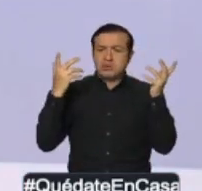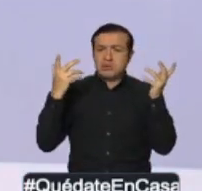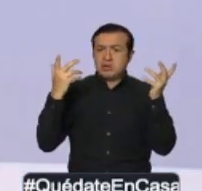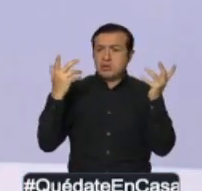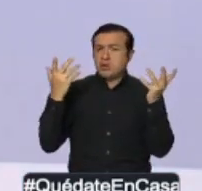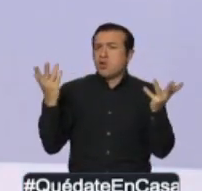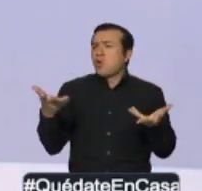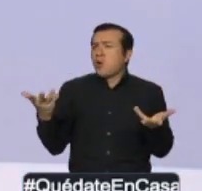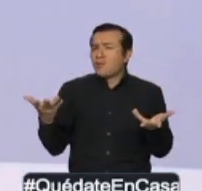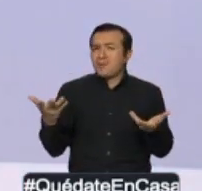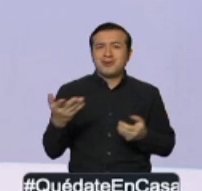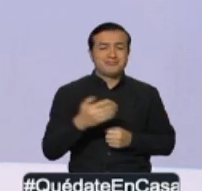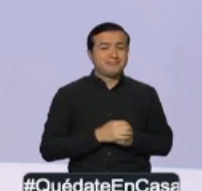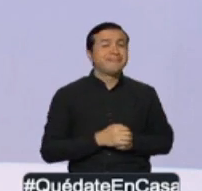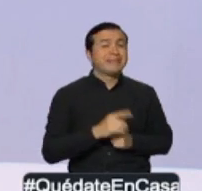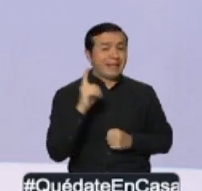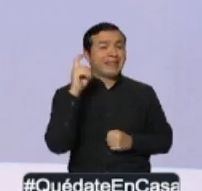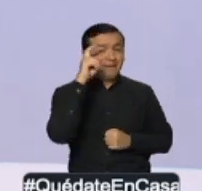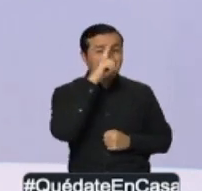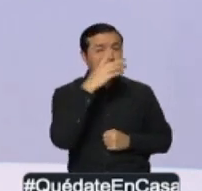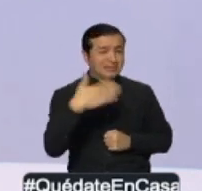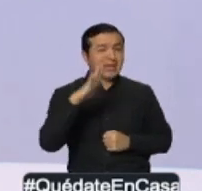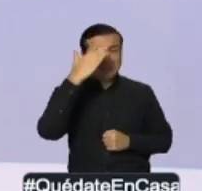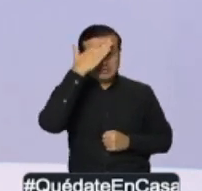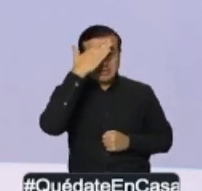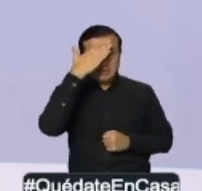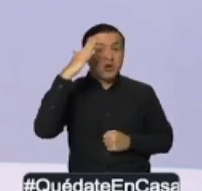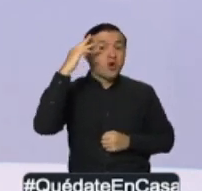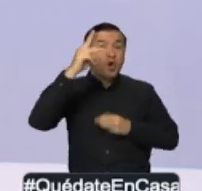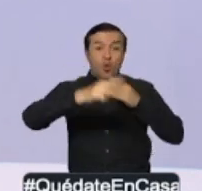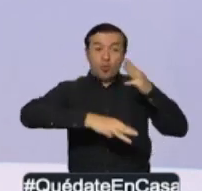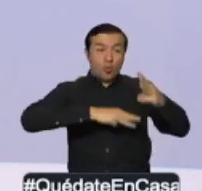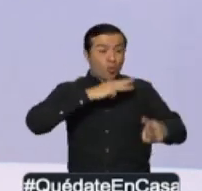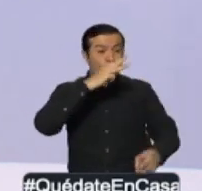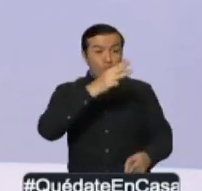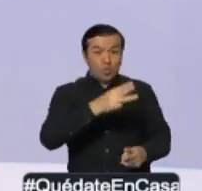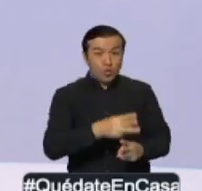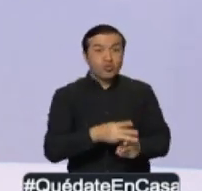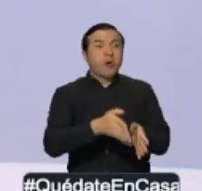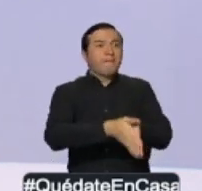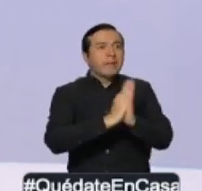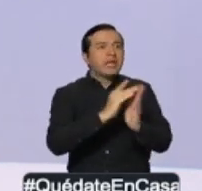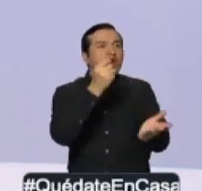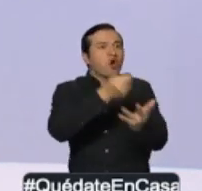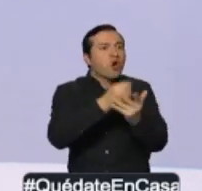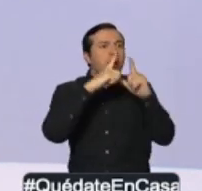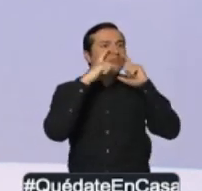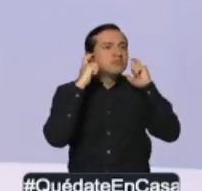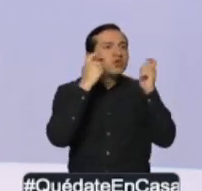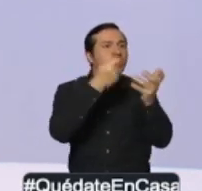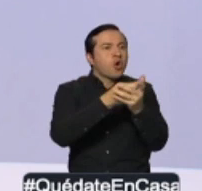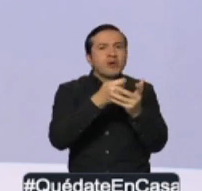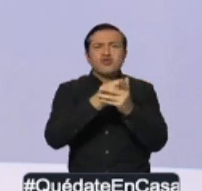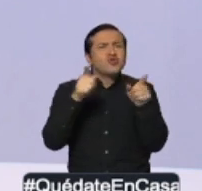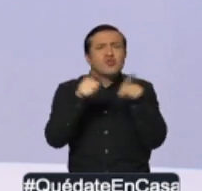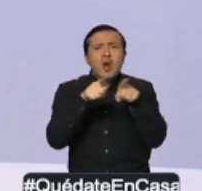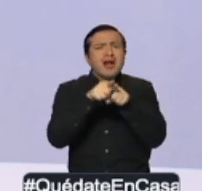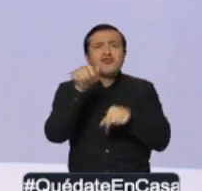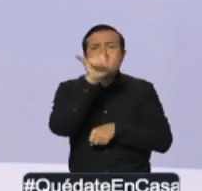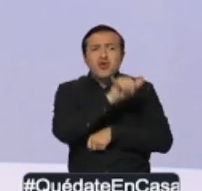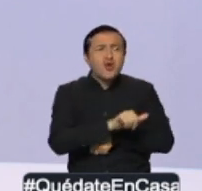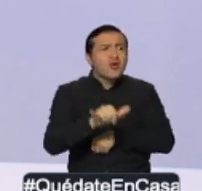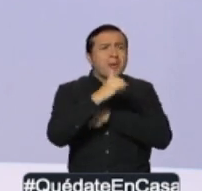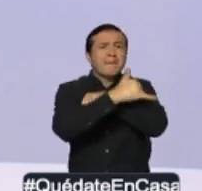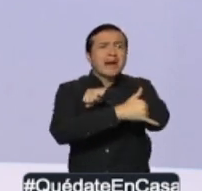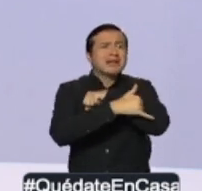como comprenderán con ciudadanos, el mundo está requiriendo los mismos insumos que nosotros y eso